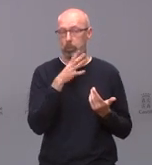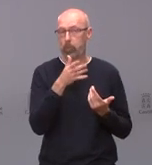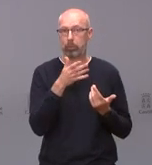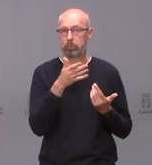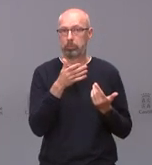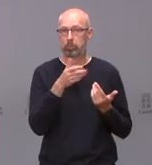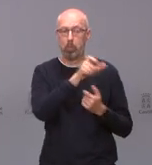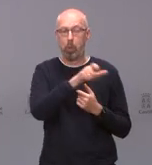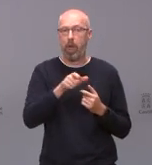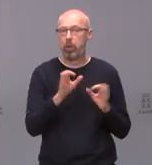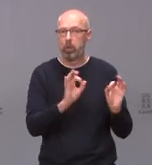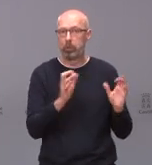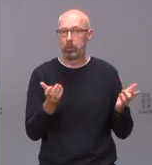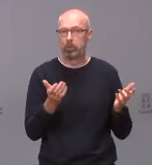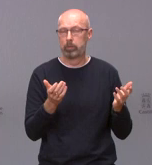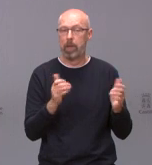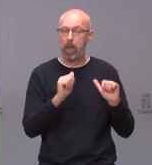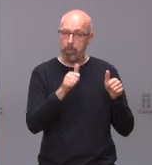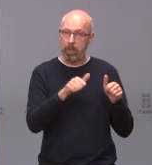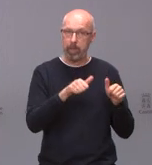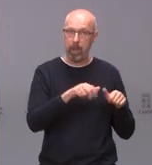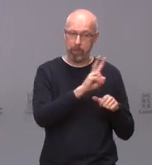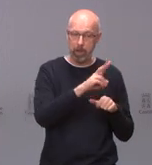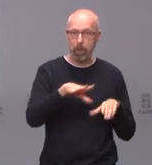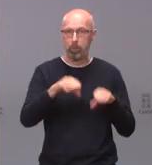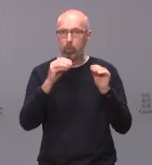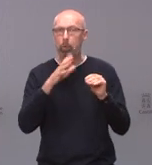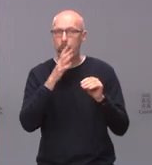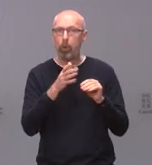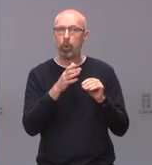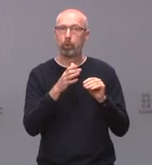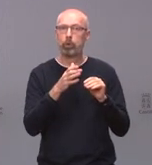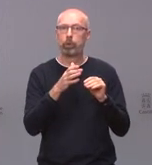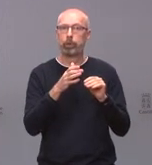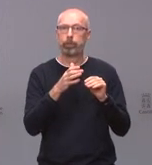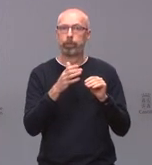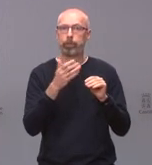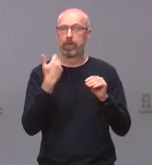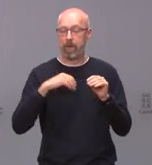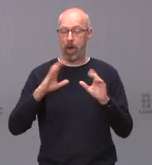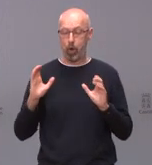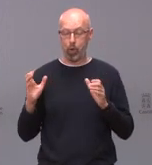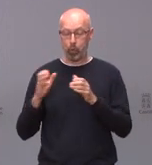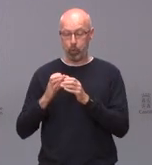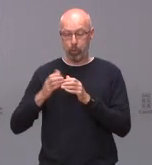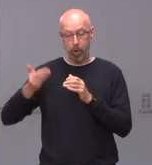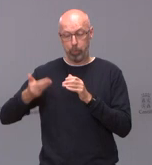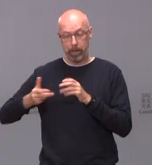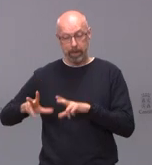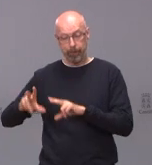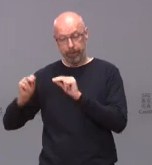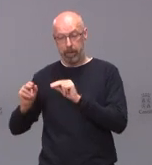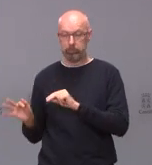se va a empezar allí donde se ha acabado con los grupos esenciales entonces